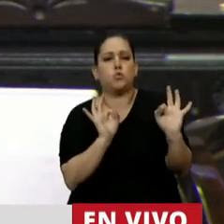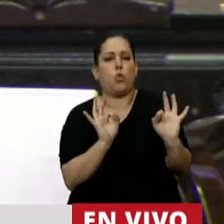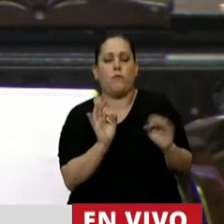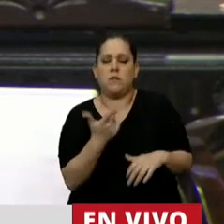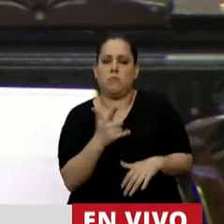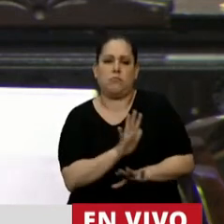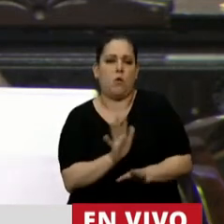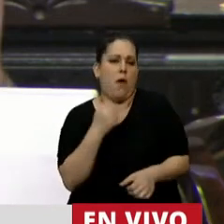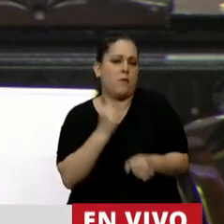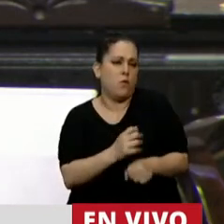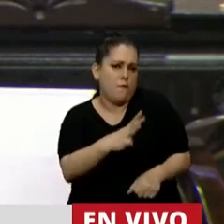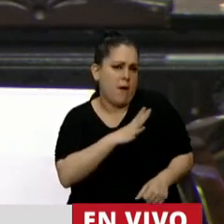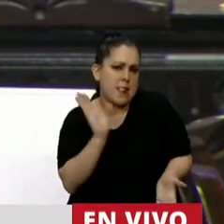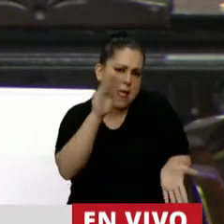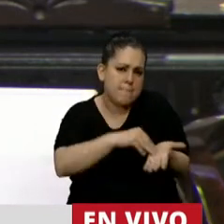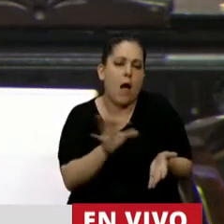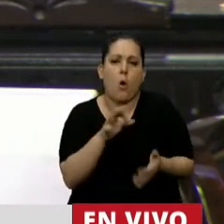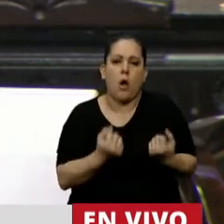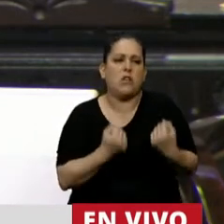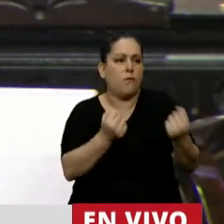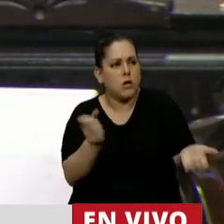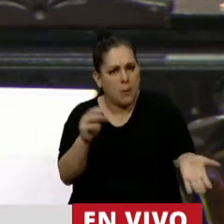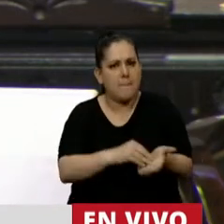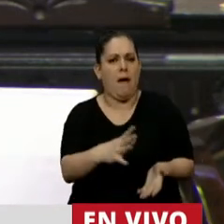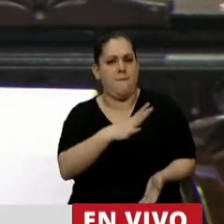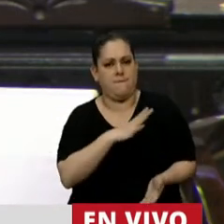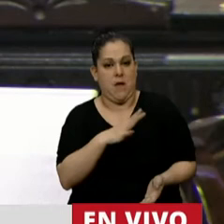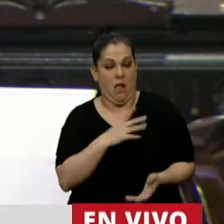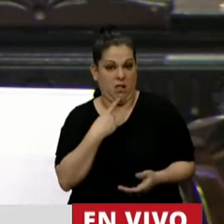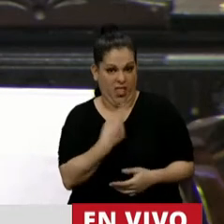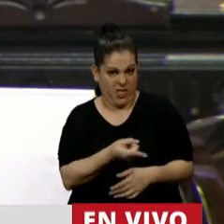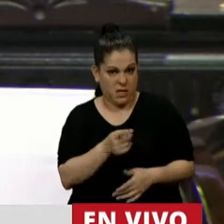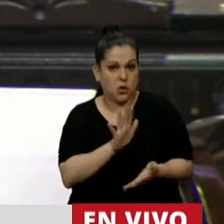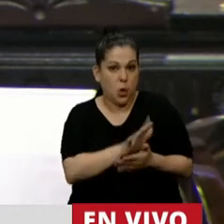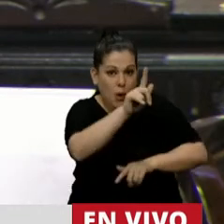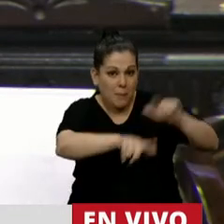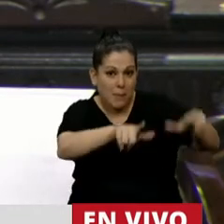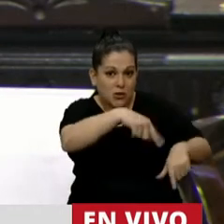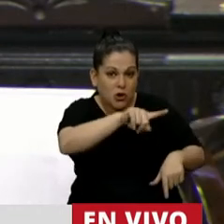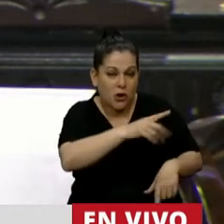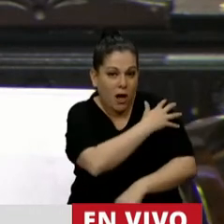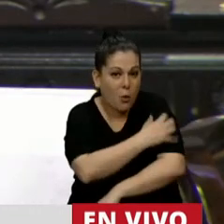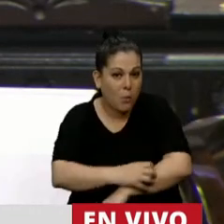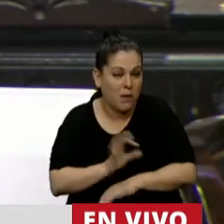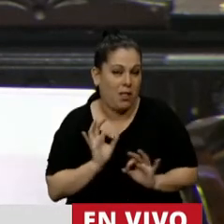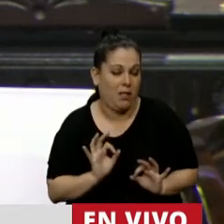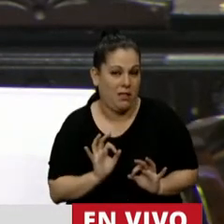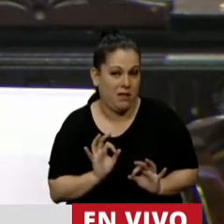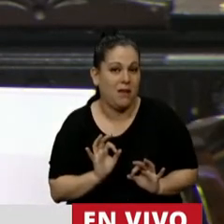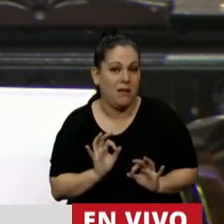suficiente o no se esfuerzan lo suficiente para poder progresar. Y quieren convencernos de que